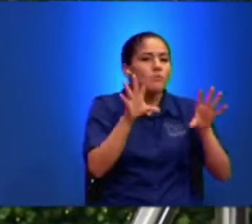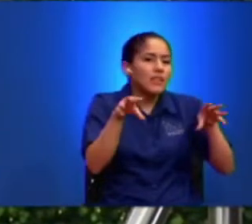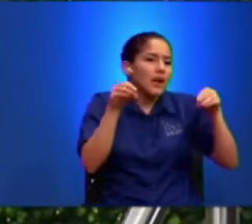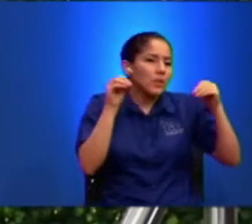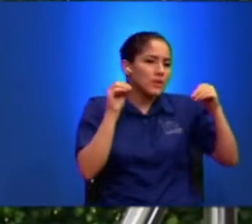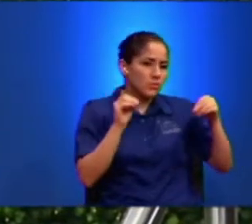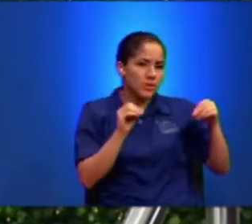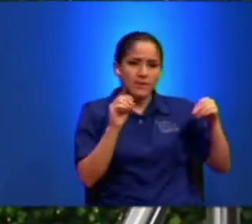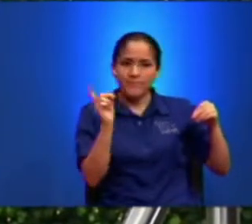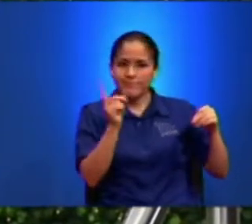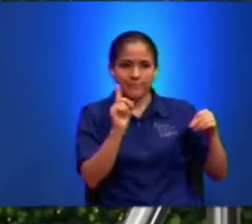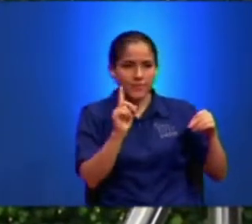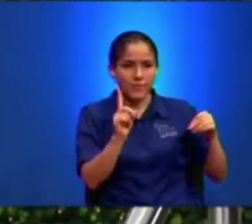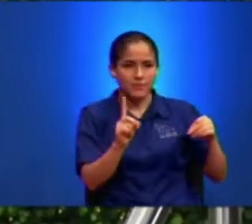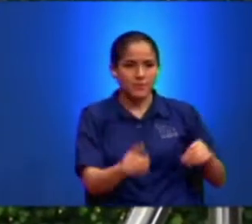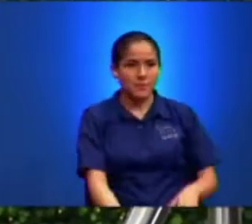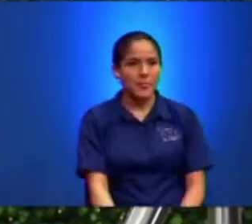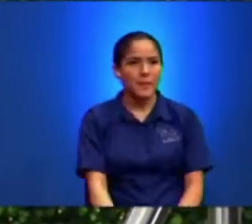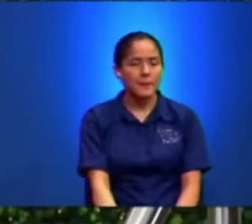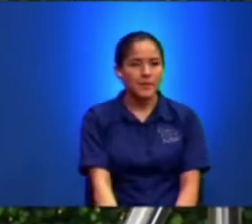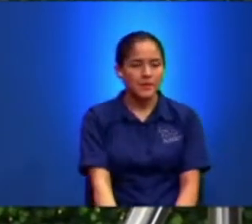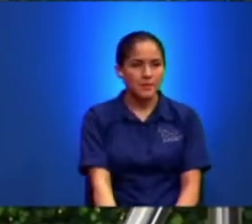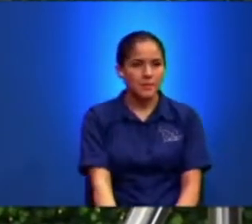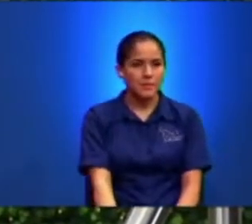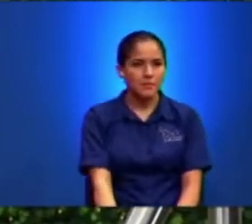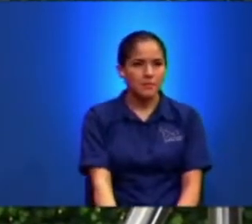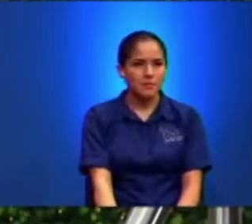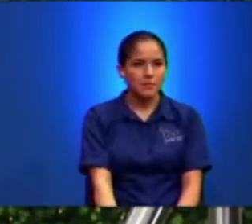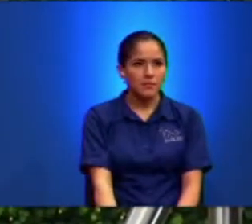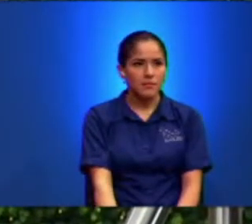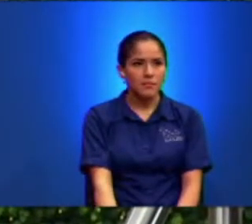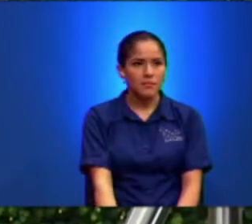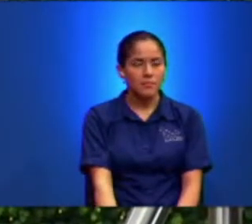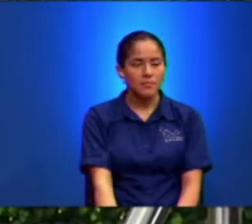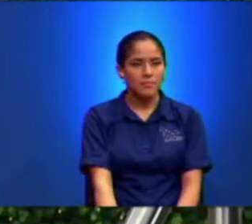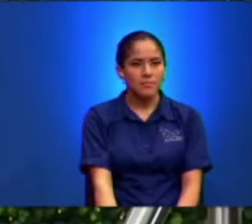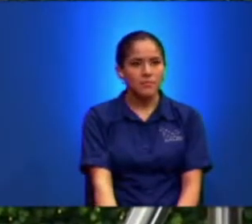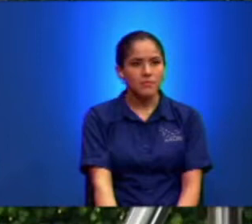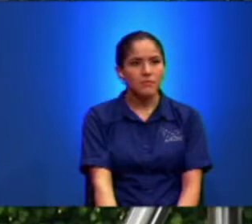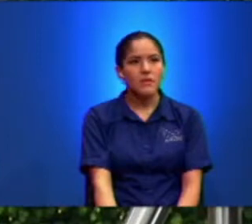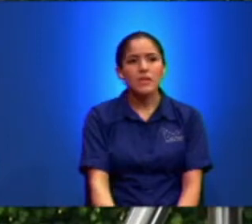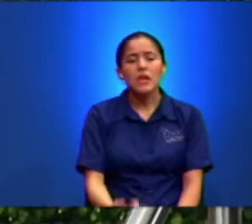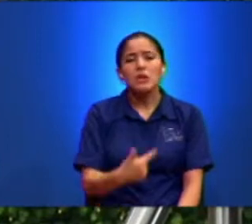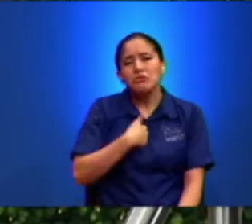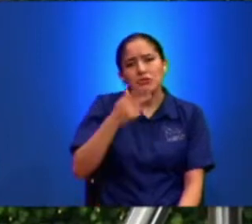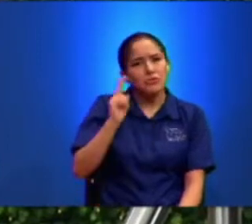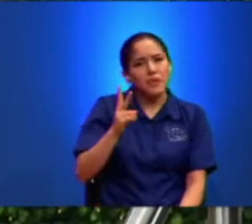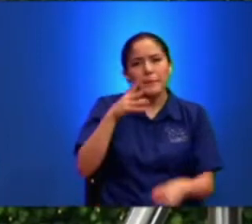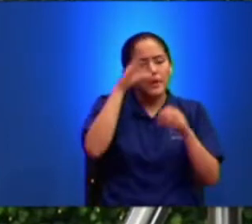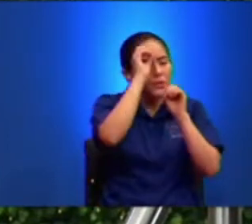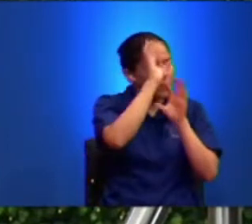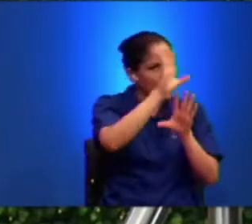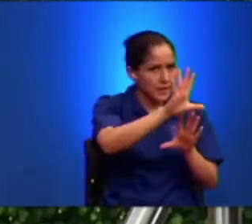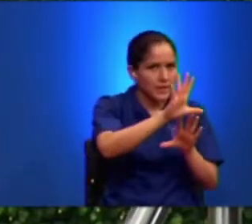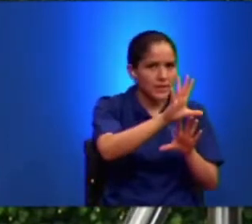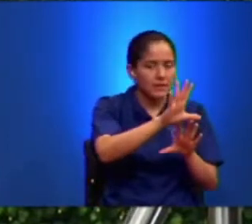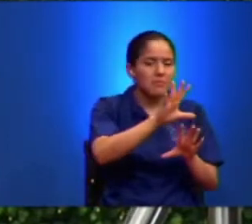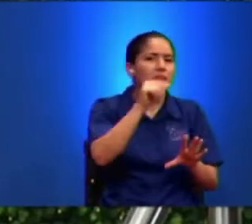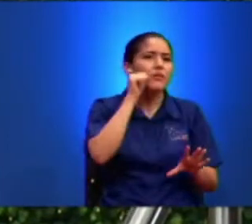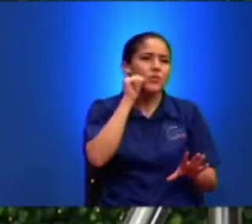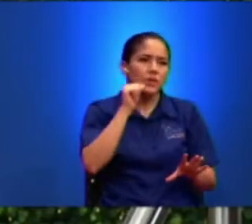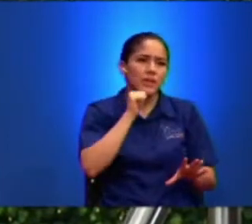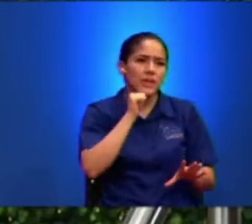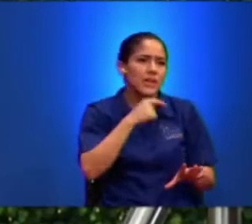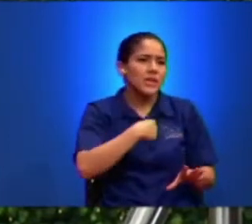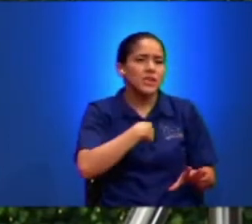Amé Hasta Los últimos Días A Mi Pastor Y Siempre Estuve Bajo Su Autoridad Y Cobertura Y En Obediencia Y Si le Cuento